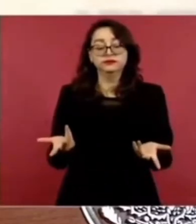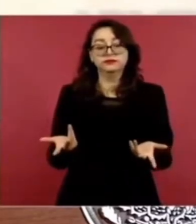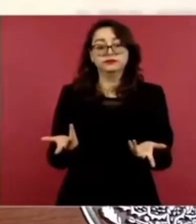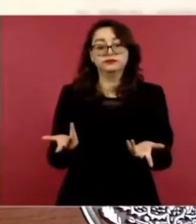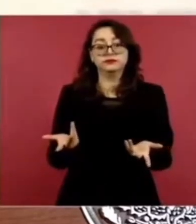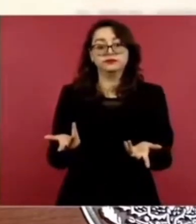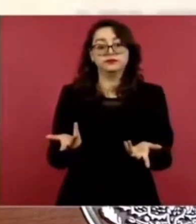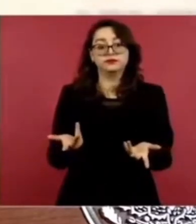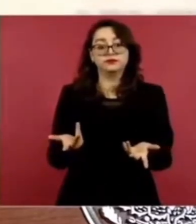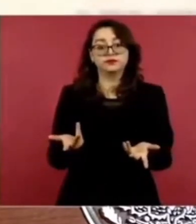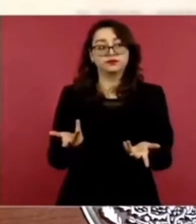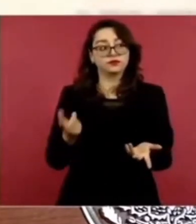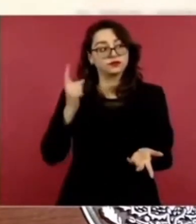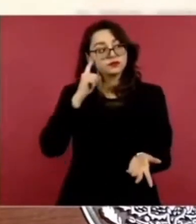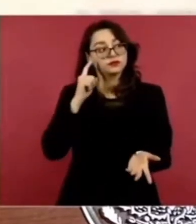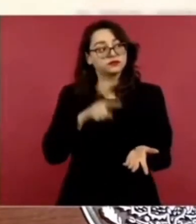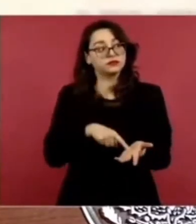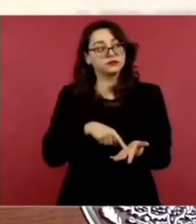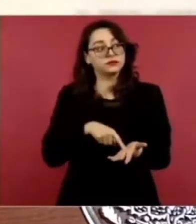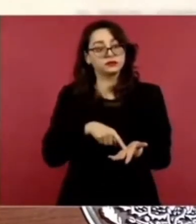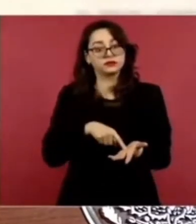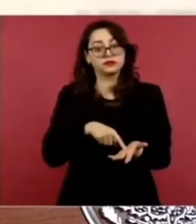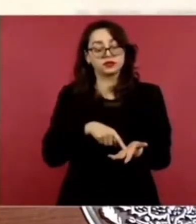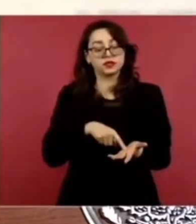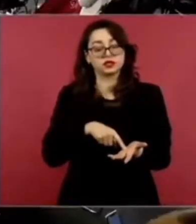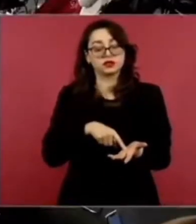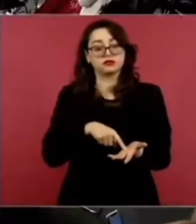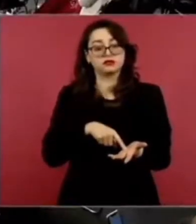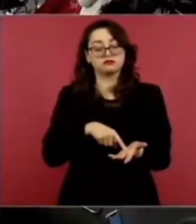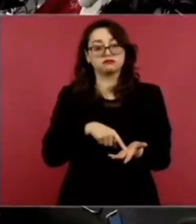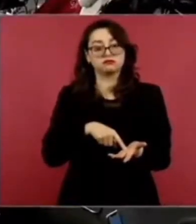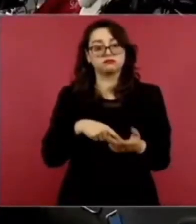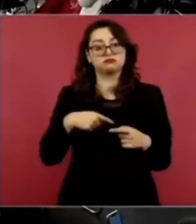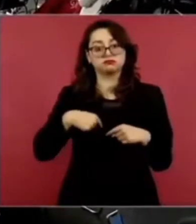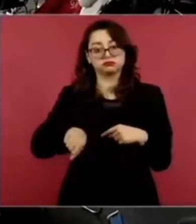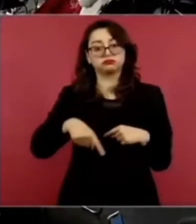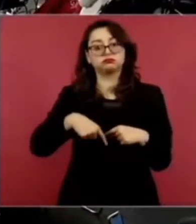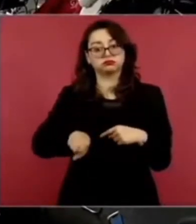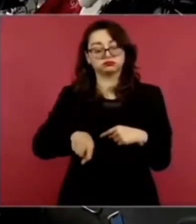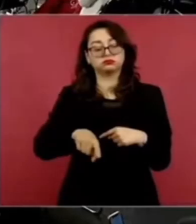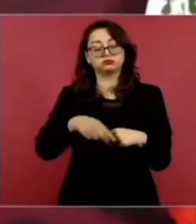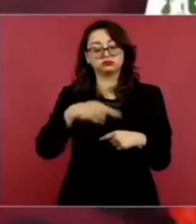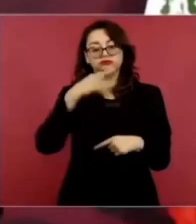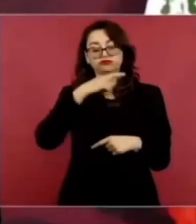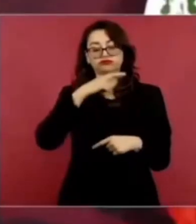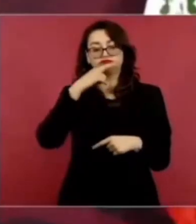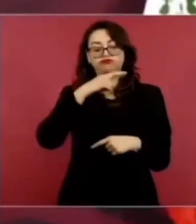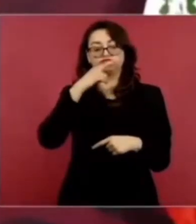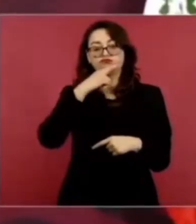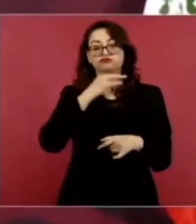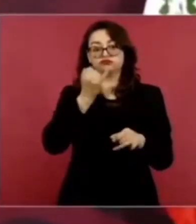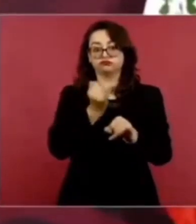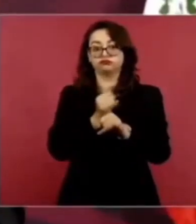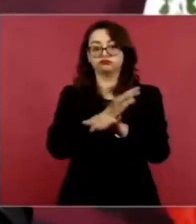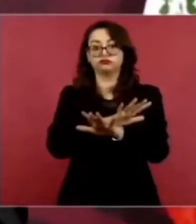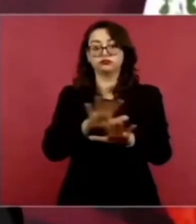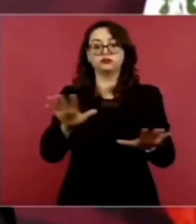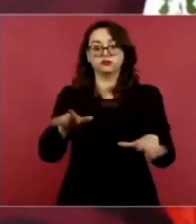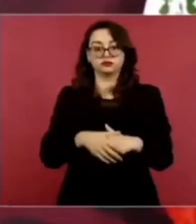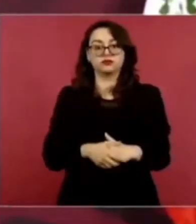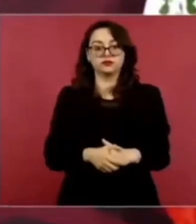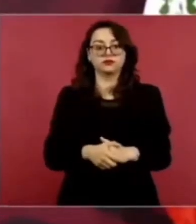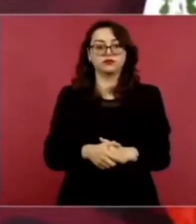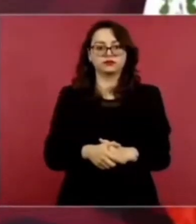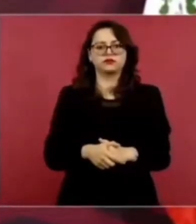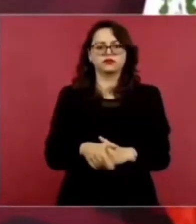Ya, creo que en estos días, y ya les voy a informar, la voy a invitar aquí